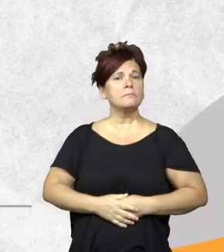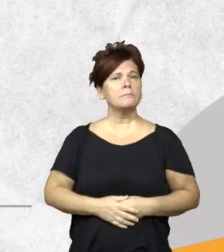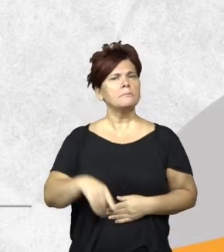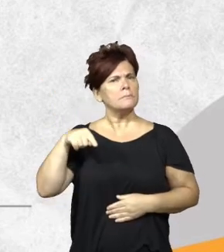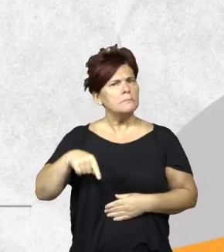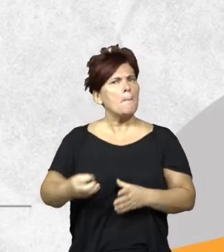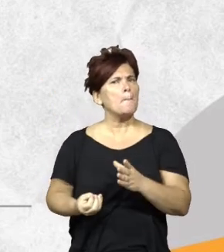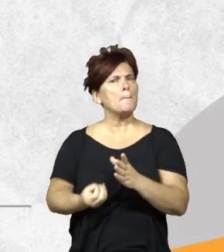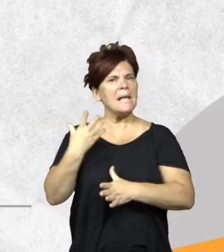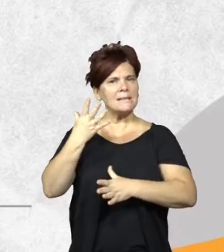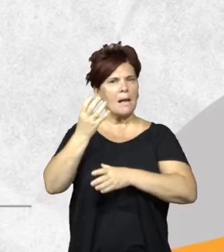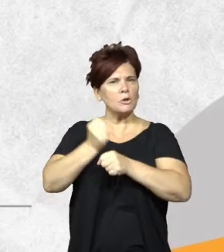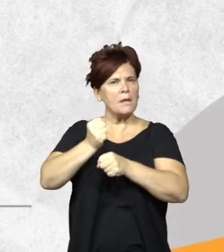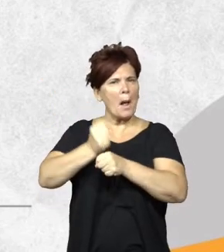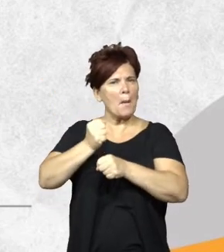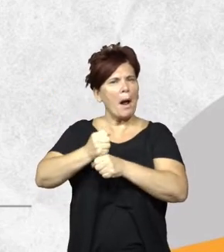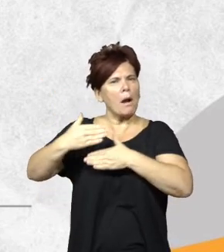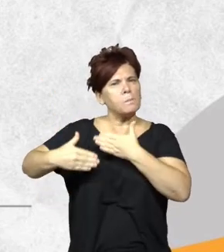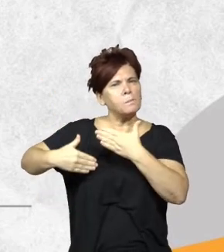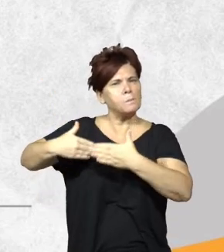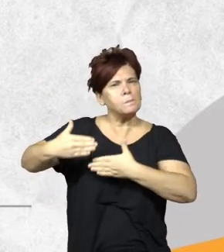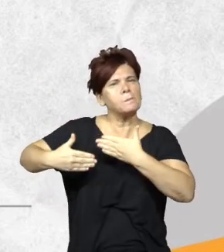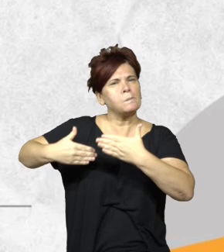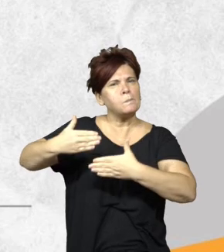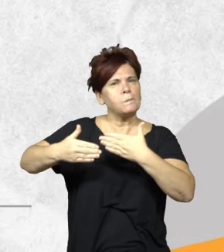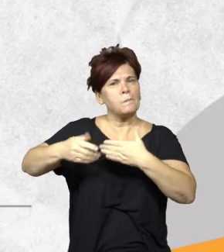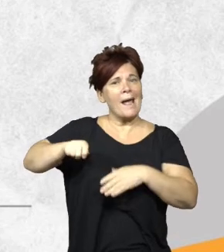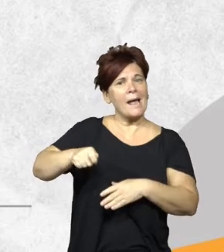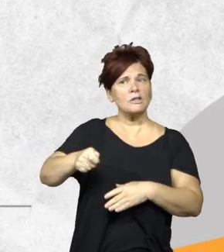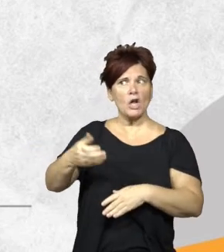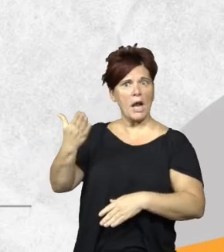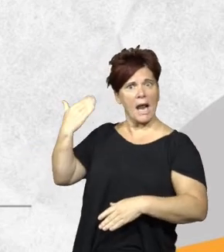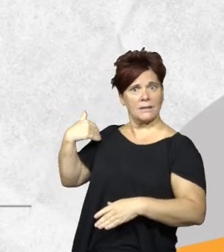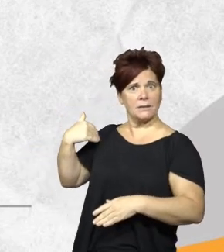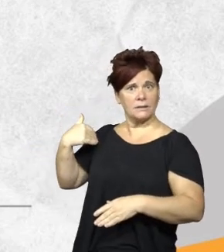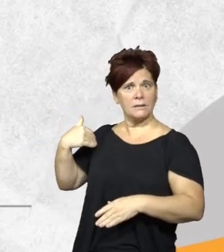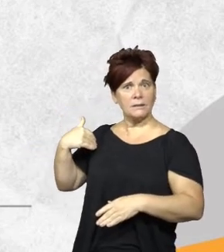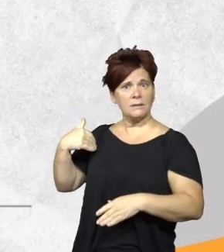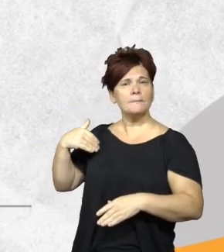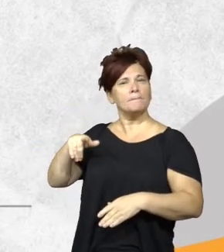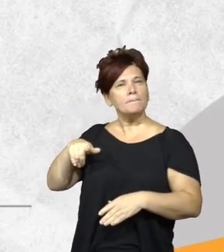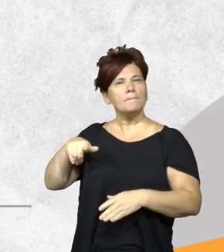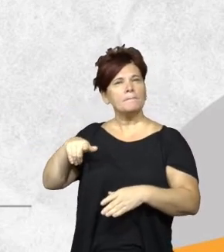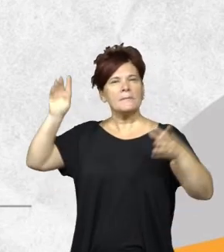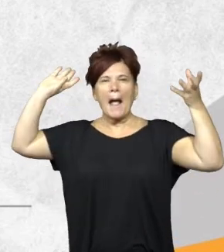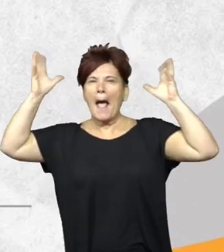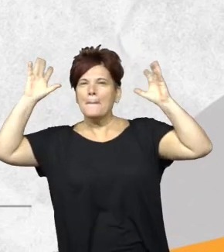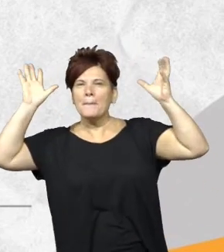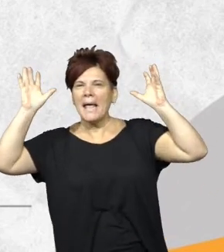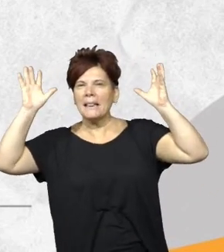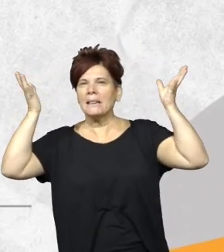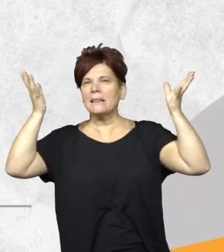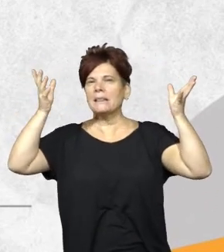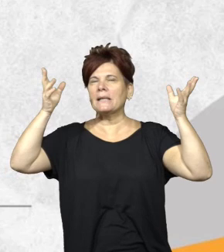empezamos a trabajar en esta y que de anteriores gestiones el ambiente propiamente dicho